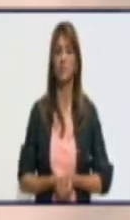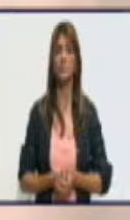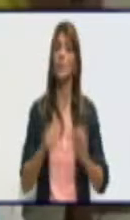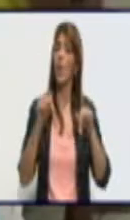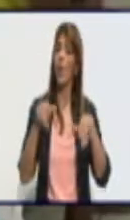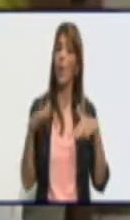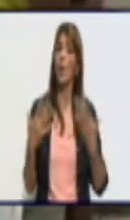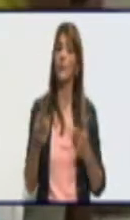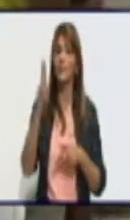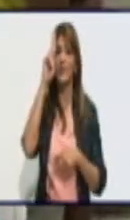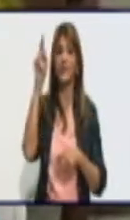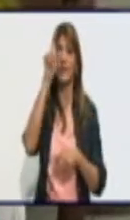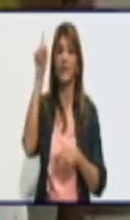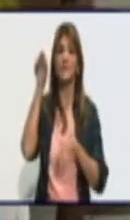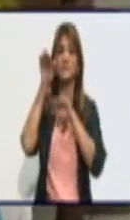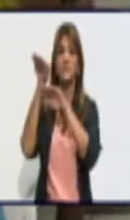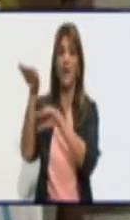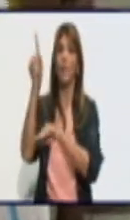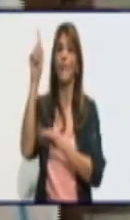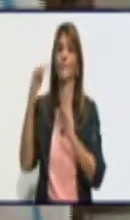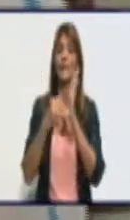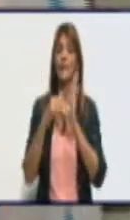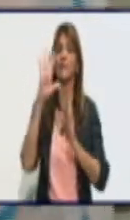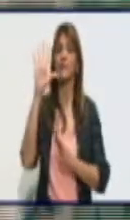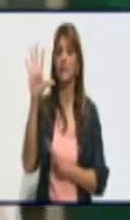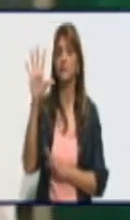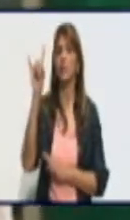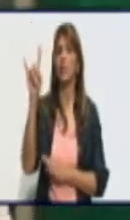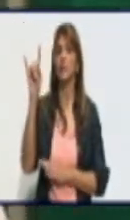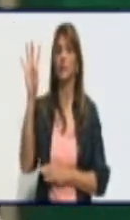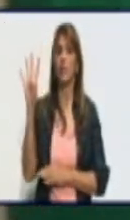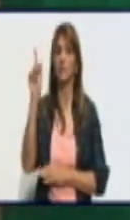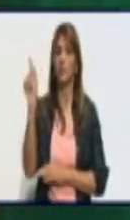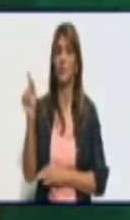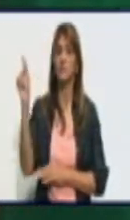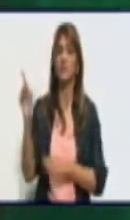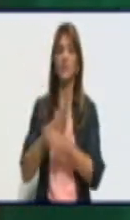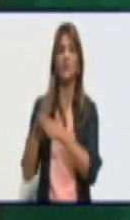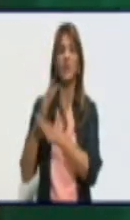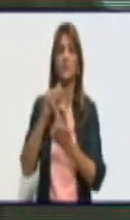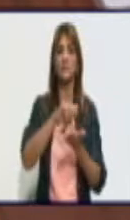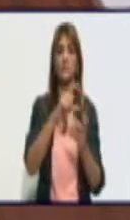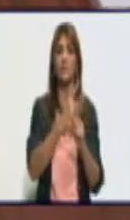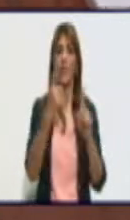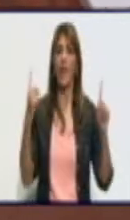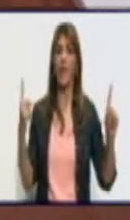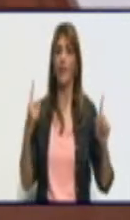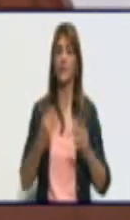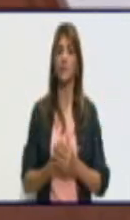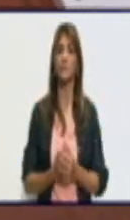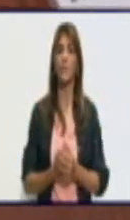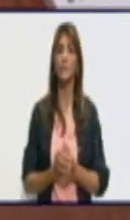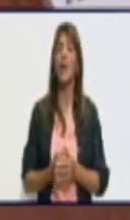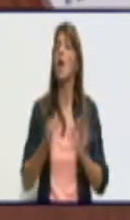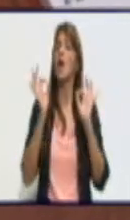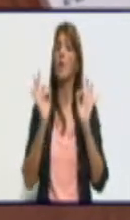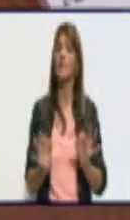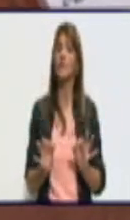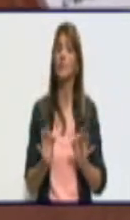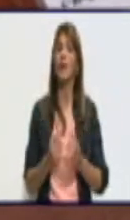se mantienen ingresadas en nuestra provincia 1.594 personas en los diferentes centros de aislamiento. Confirmados activos tenemos